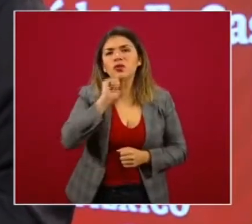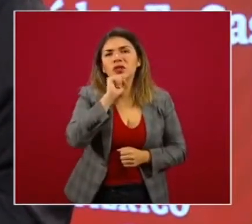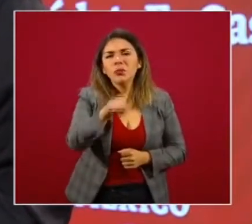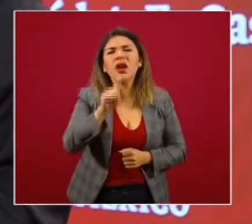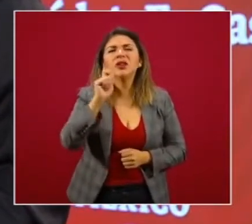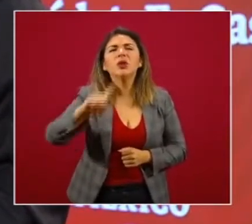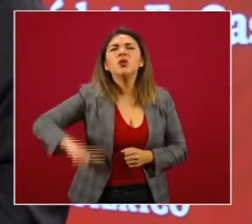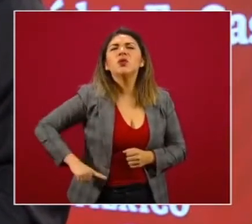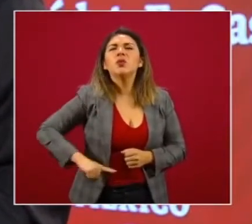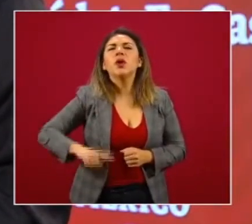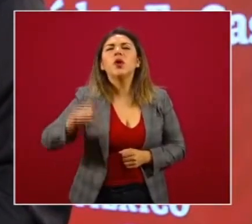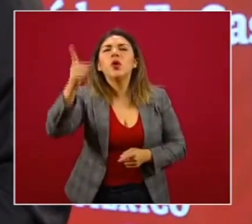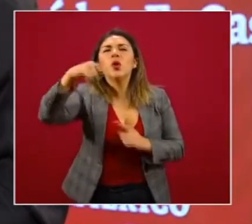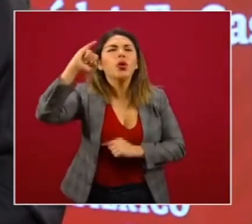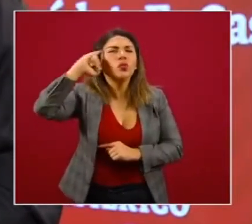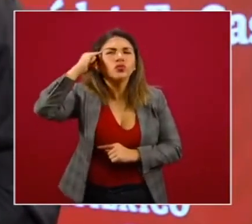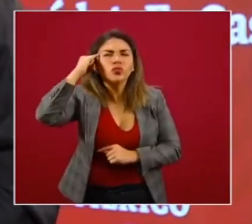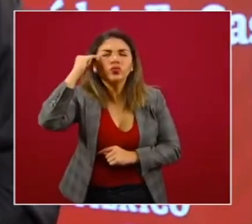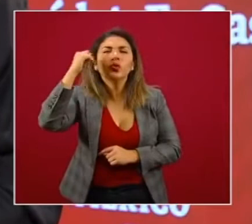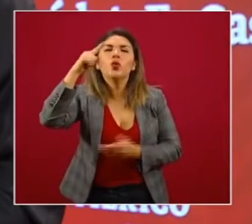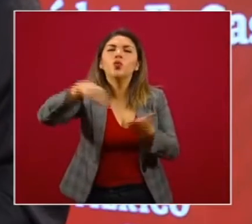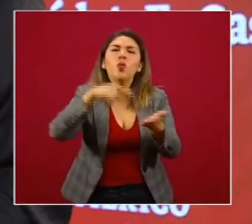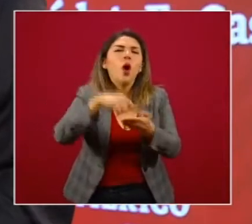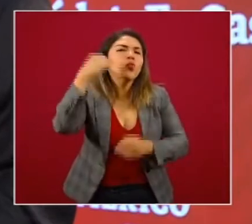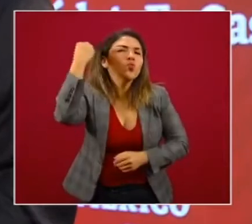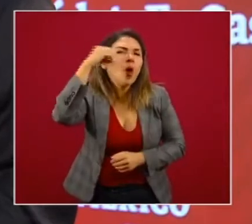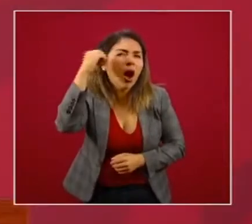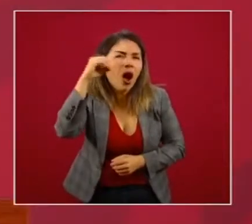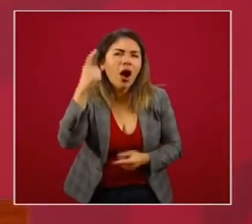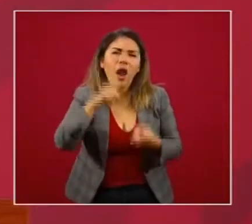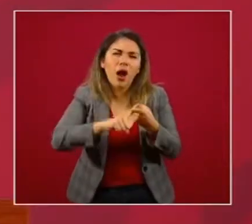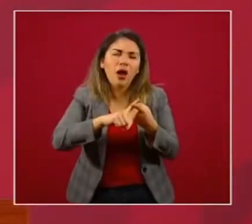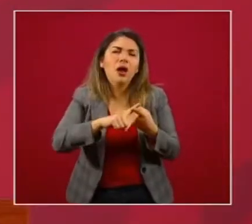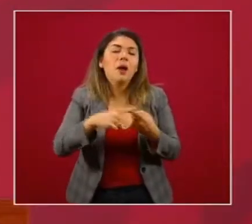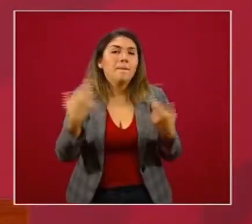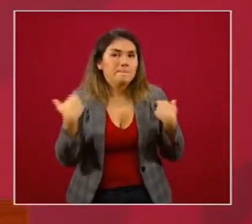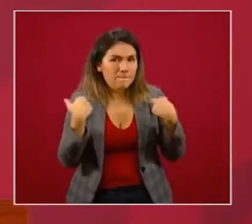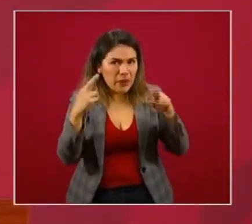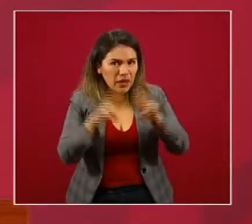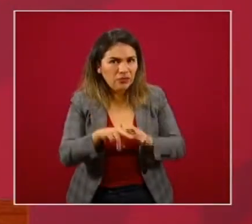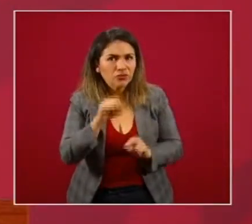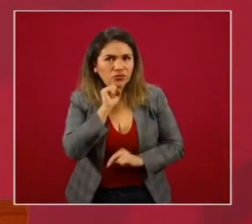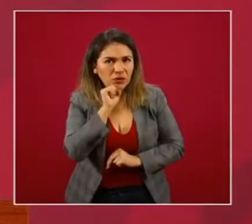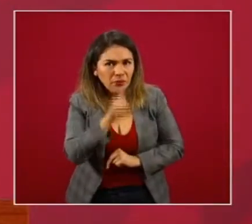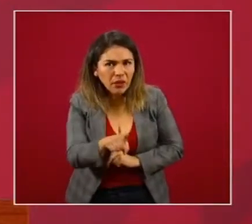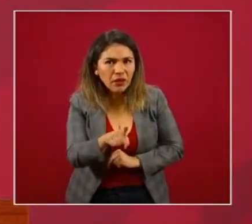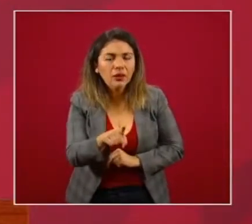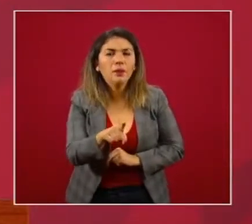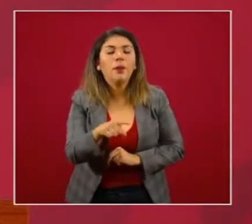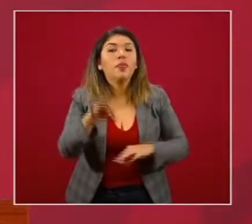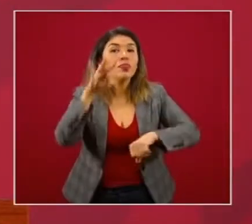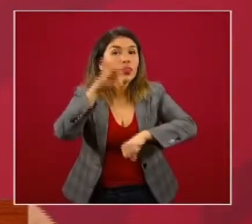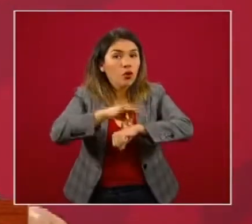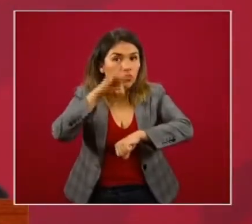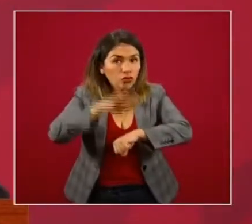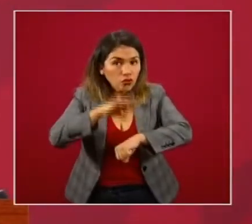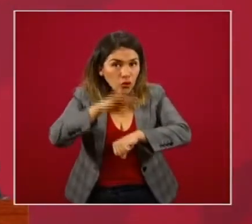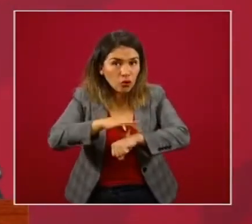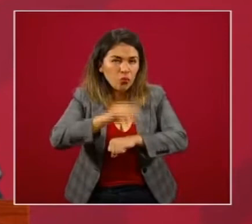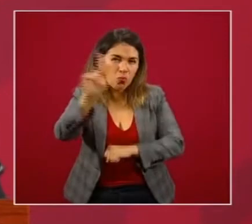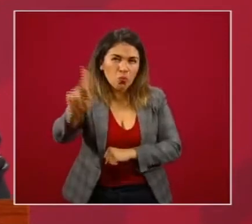costumbres, porque muchos de estos municipios están en Oaxaca, maestros, los médicos